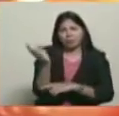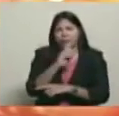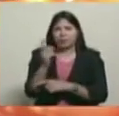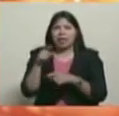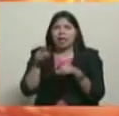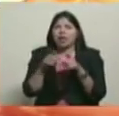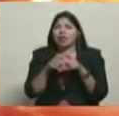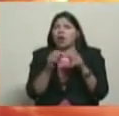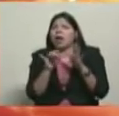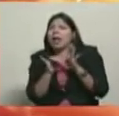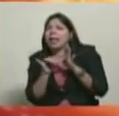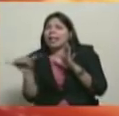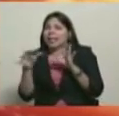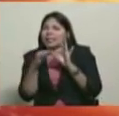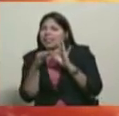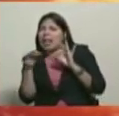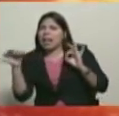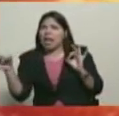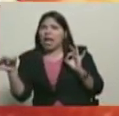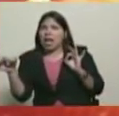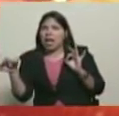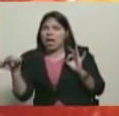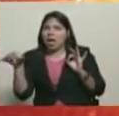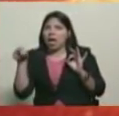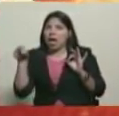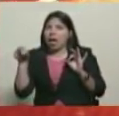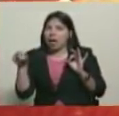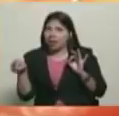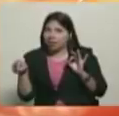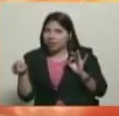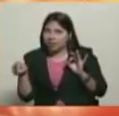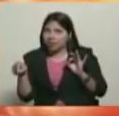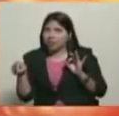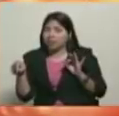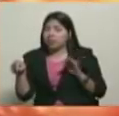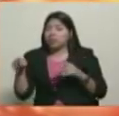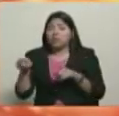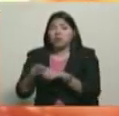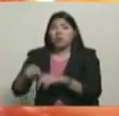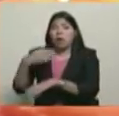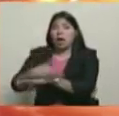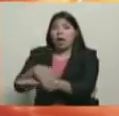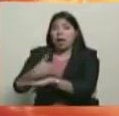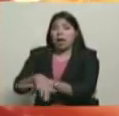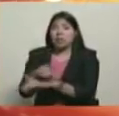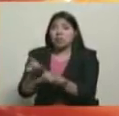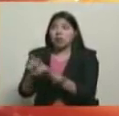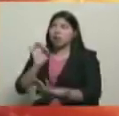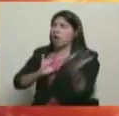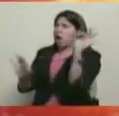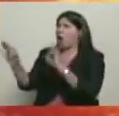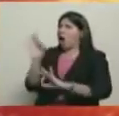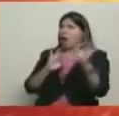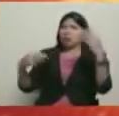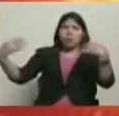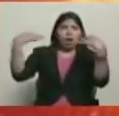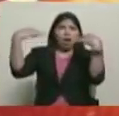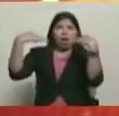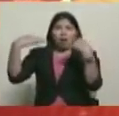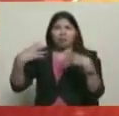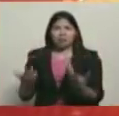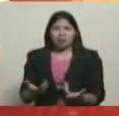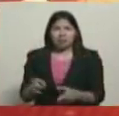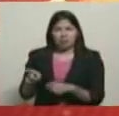distribuidor también en la calle, en la calle, dando un espectáculo triste, nefasto, dando